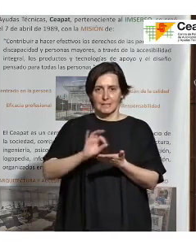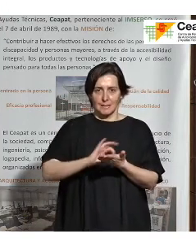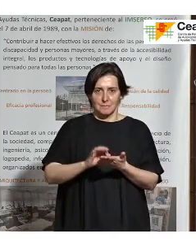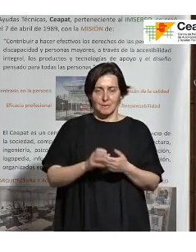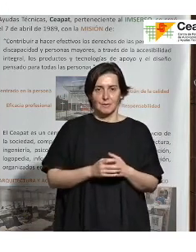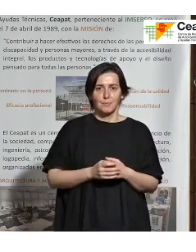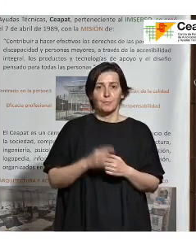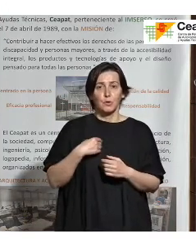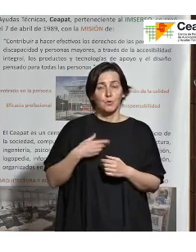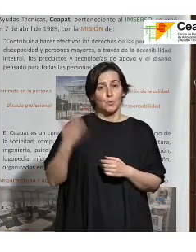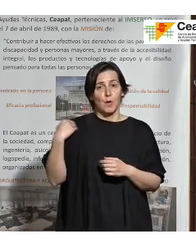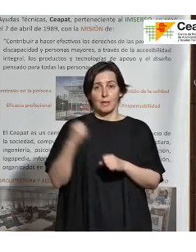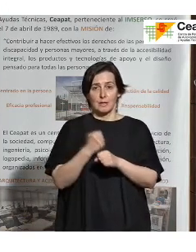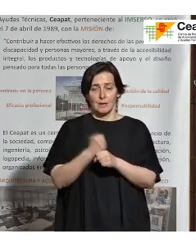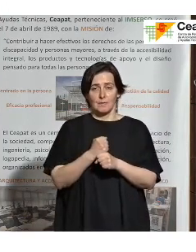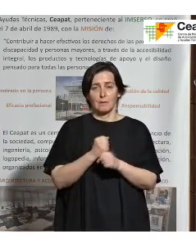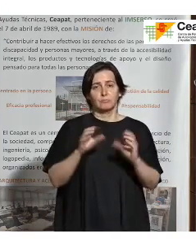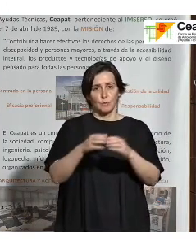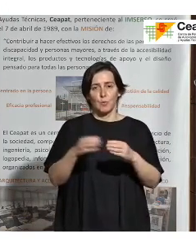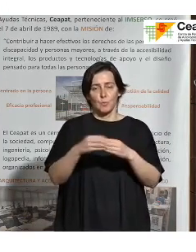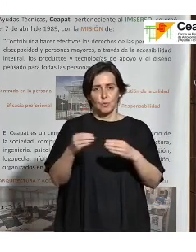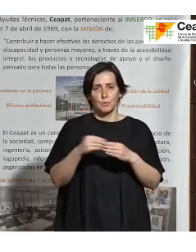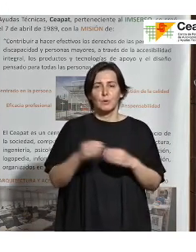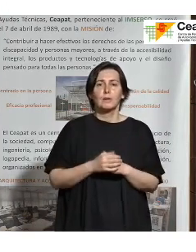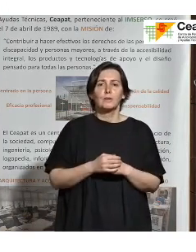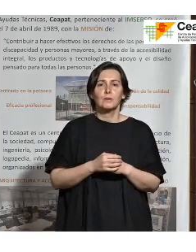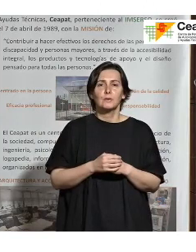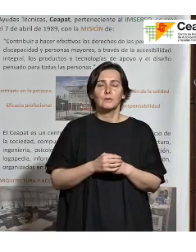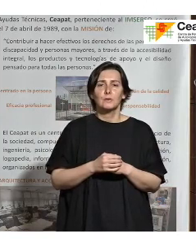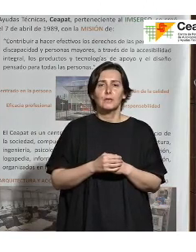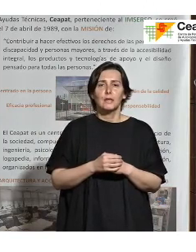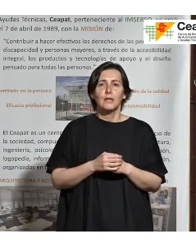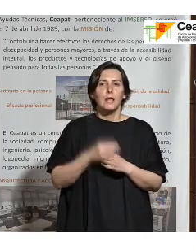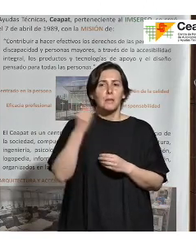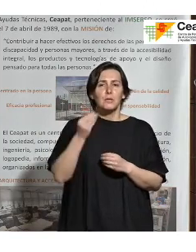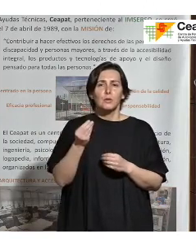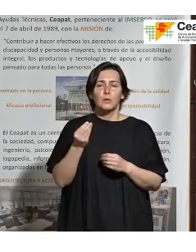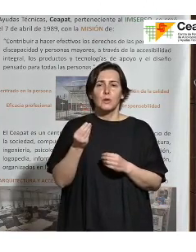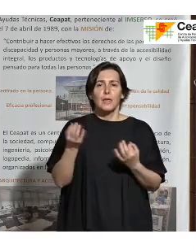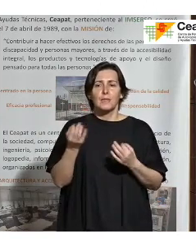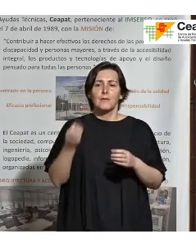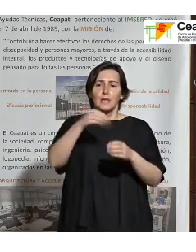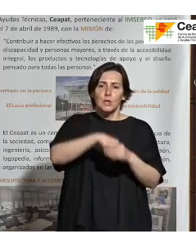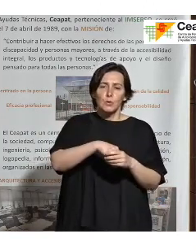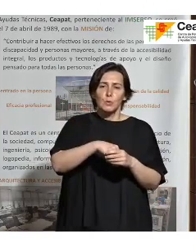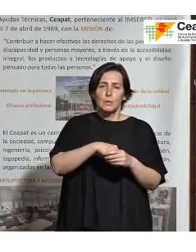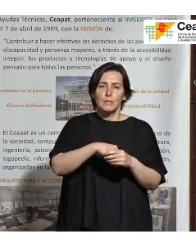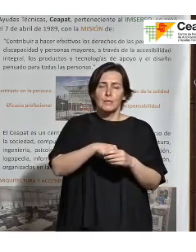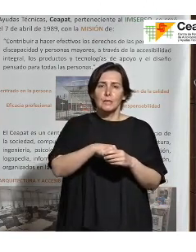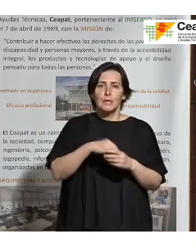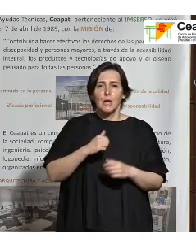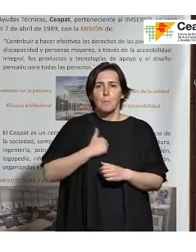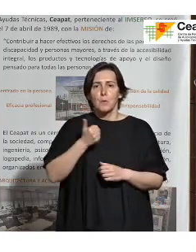Yo que he trabajado como grupo de usuario, eso debería de incluir la posibilidad de elegir el